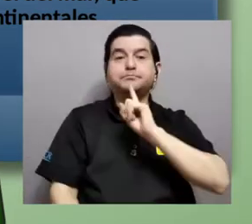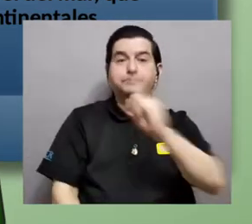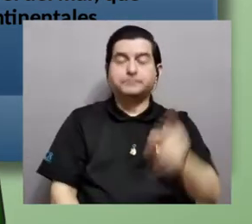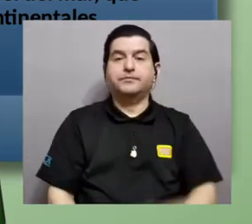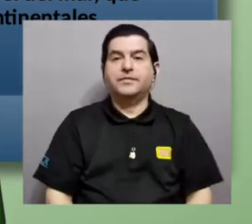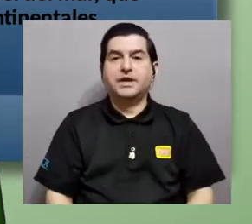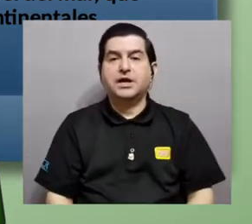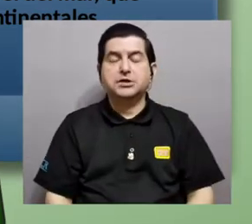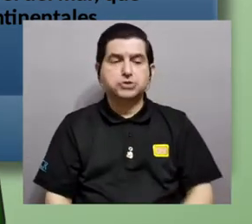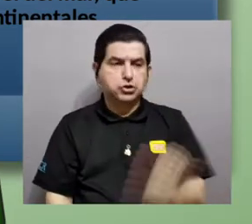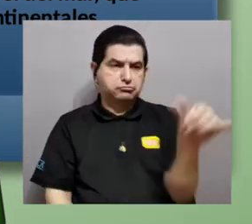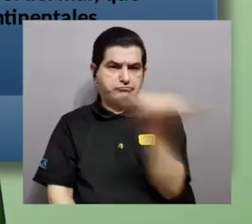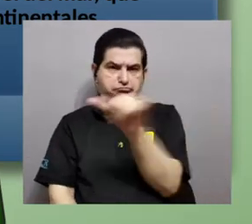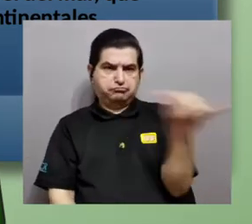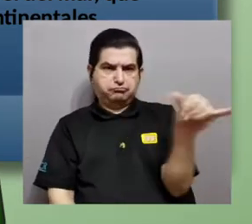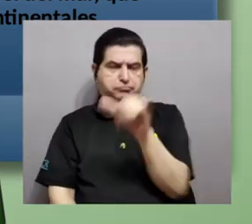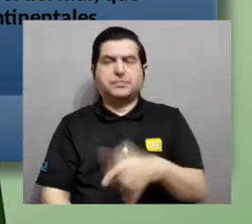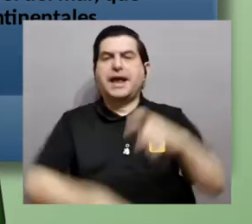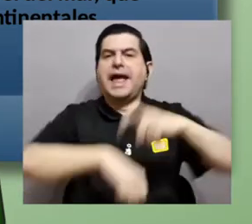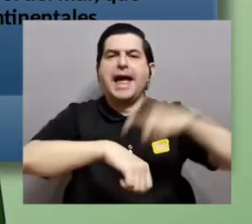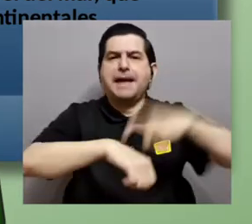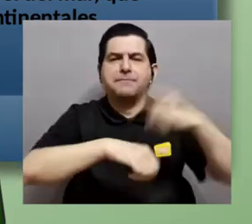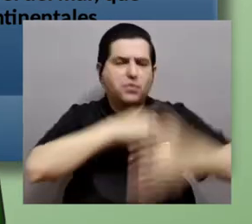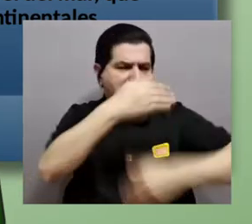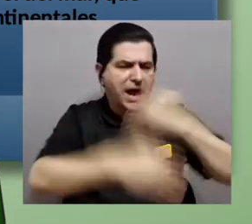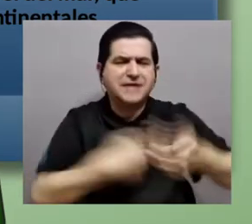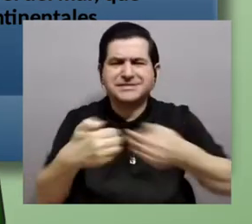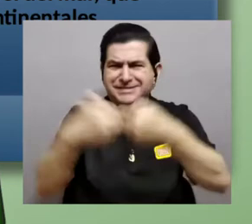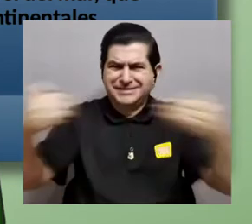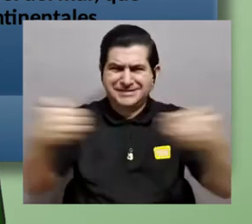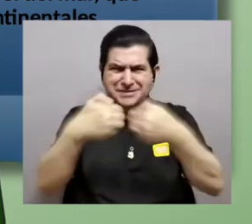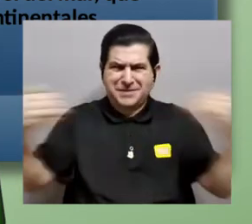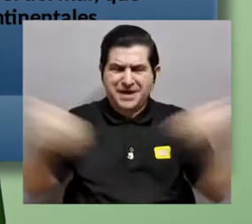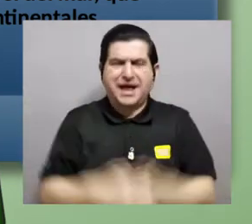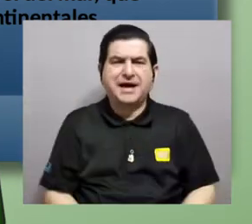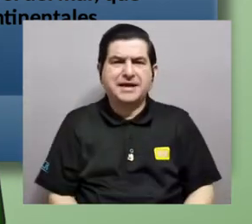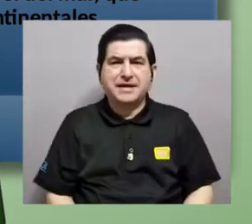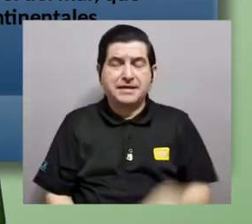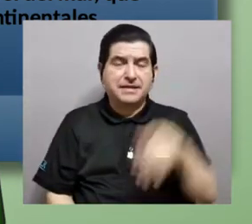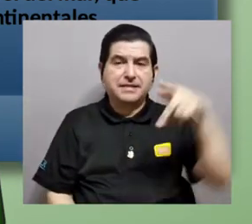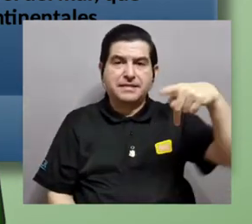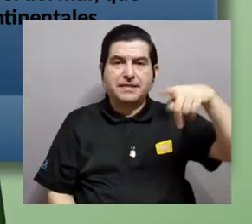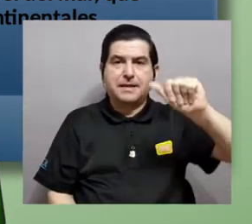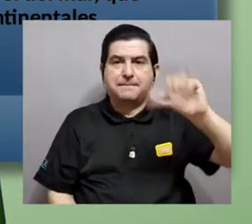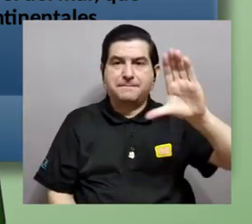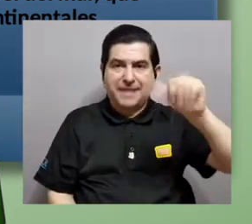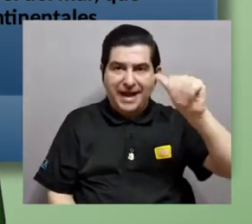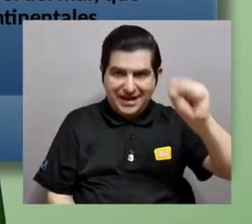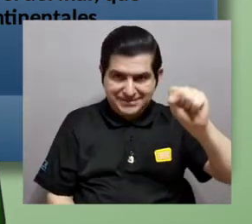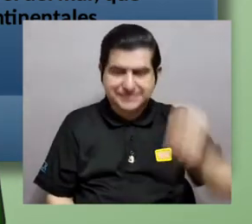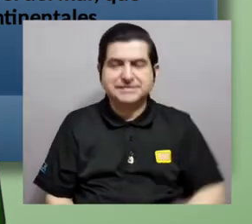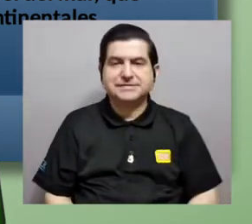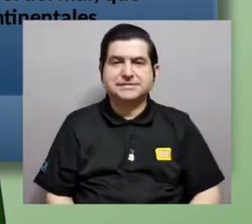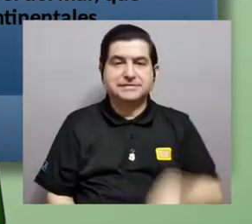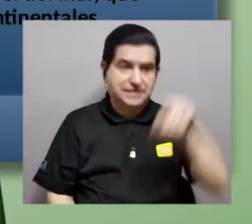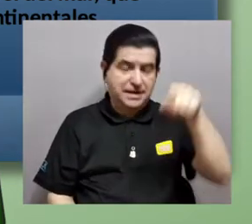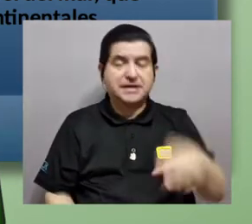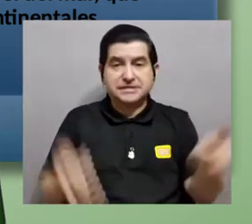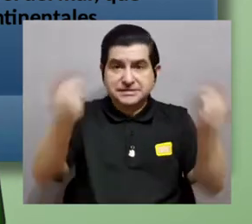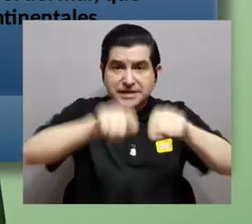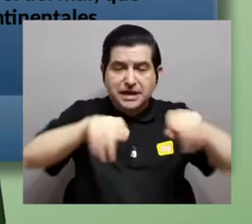podemos decir que hay coincidencias de épocas con procesos de separación de placas, o sea, de separación de continentes,